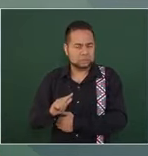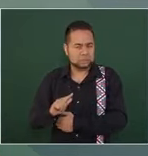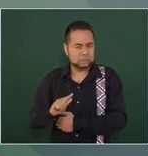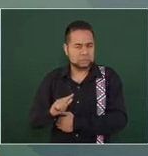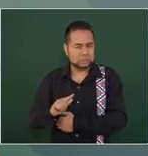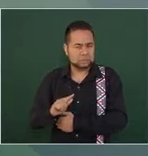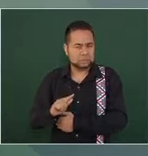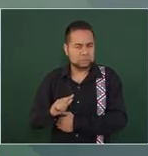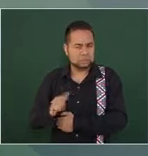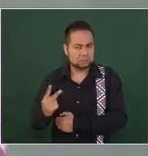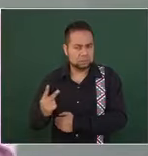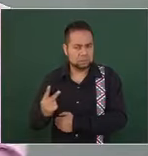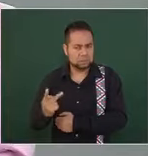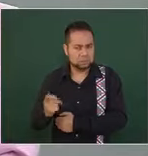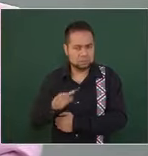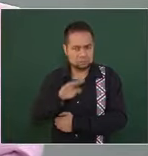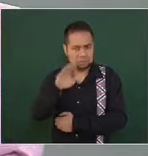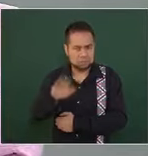y dos